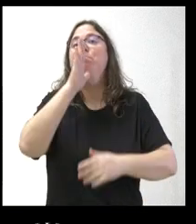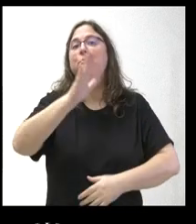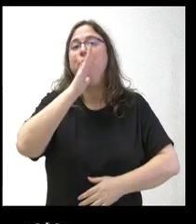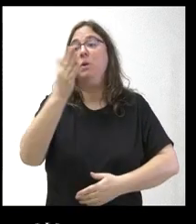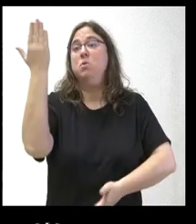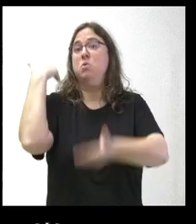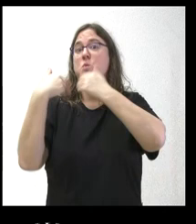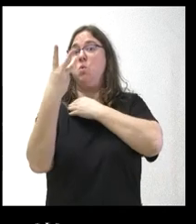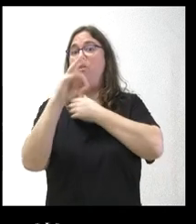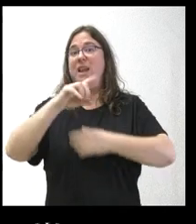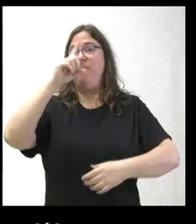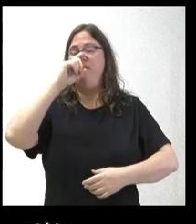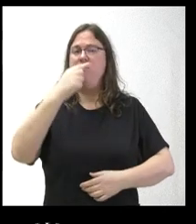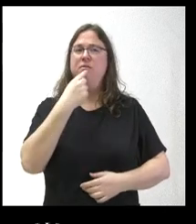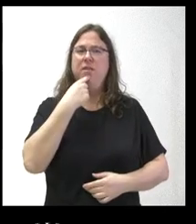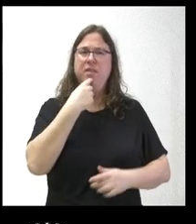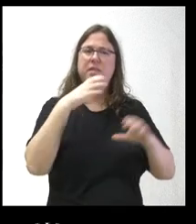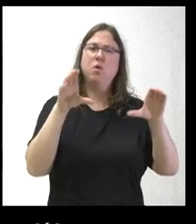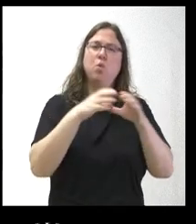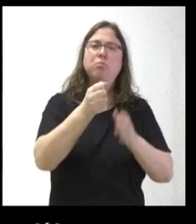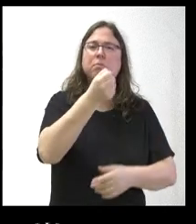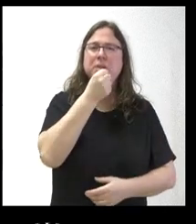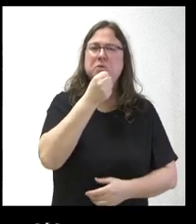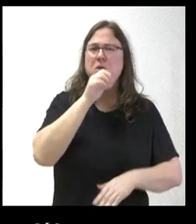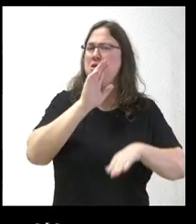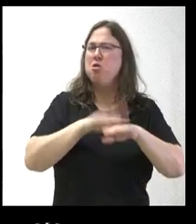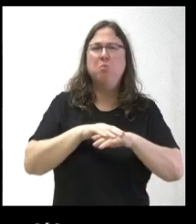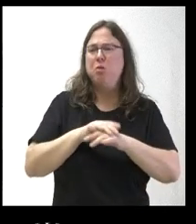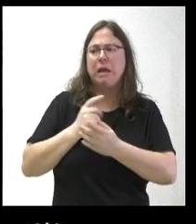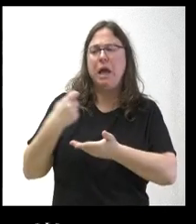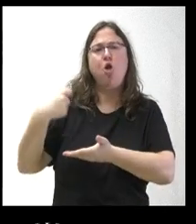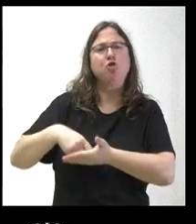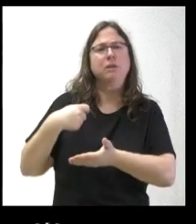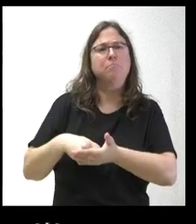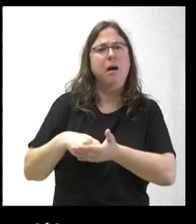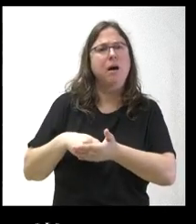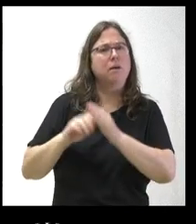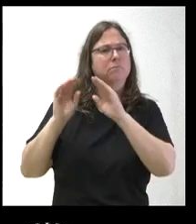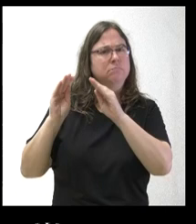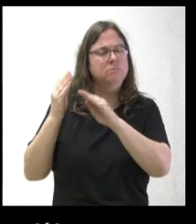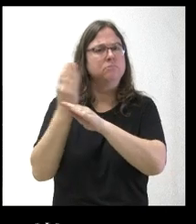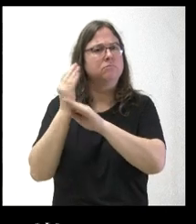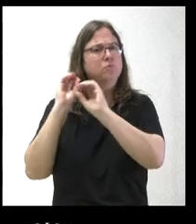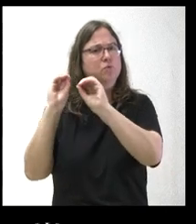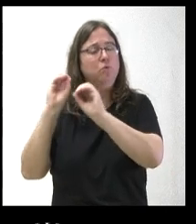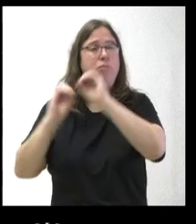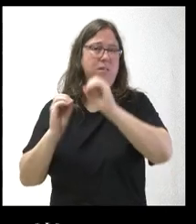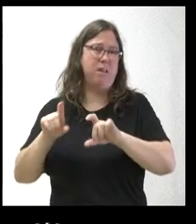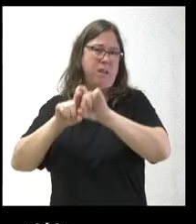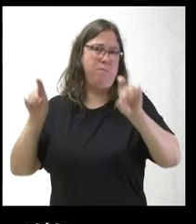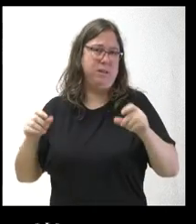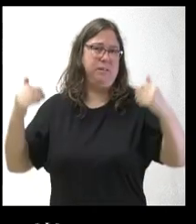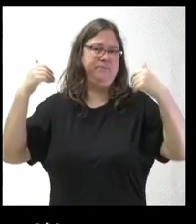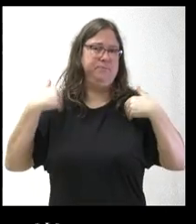como denunciaba el Partido Socialista, no se hubiese cobrado el canon a la empresa adjudicataria de la gestión de la